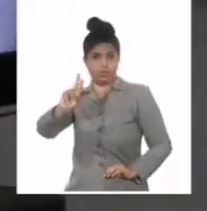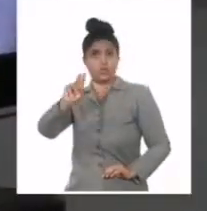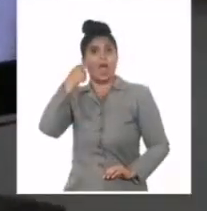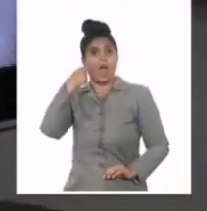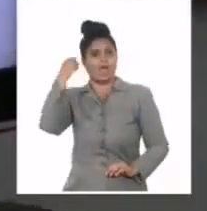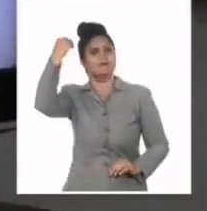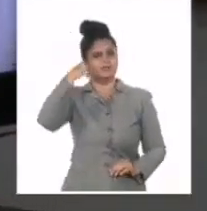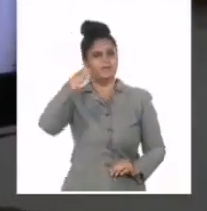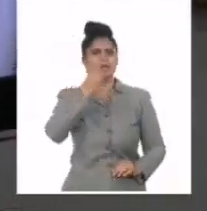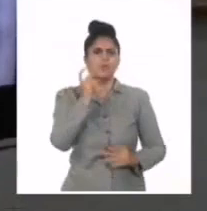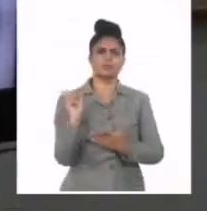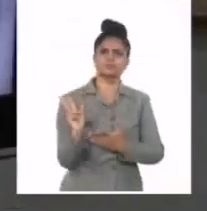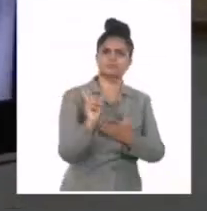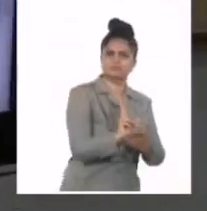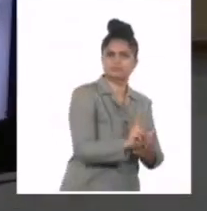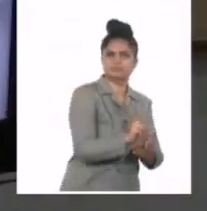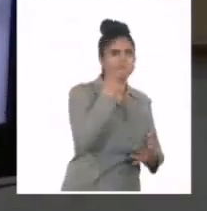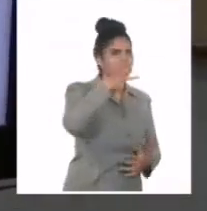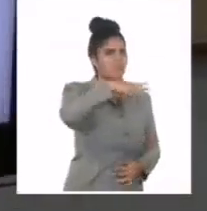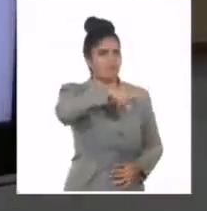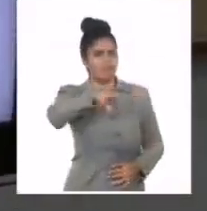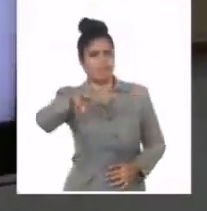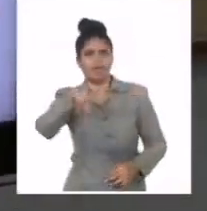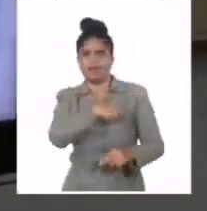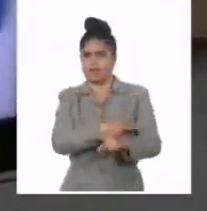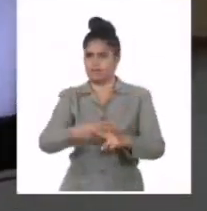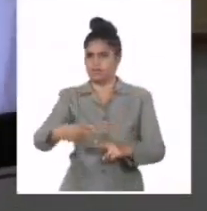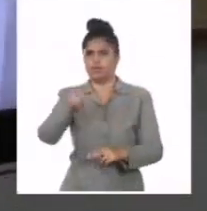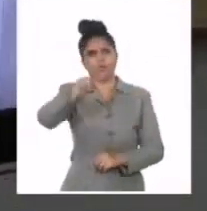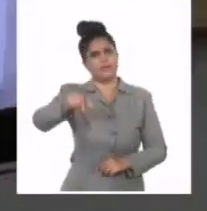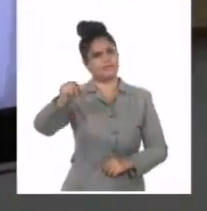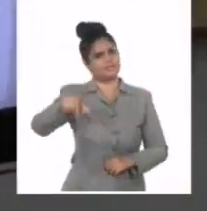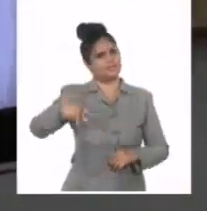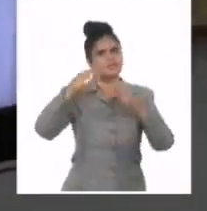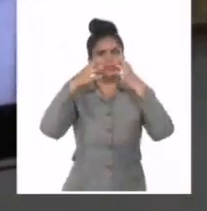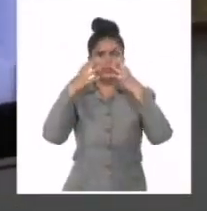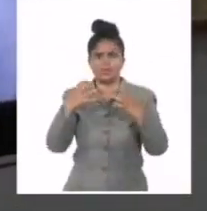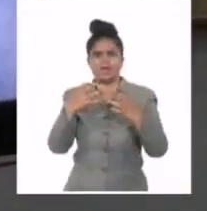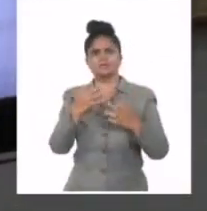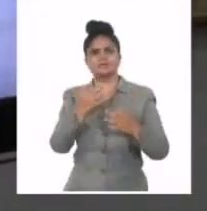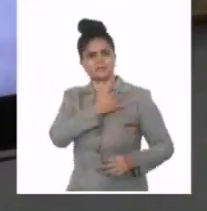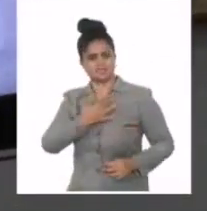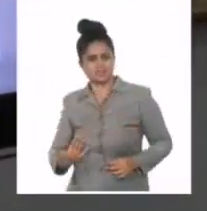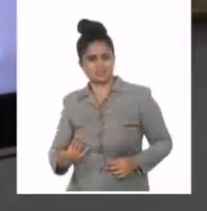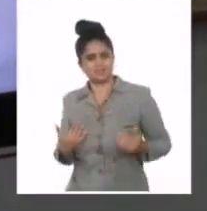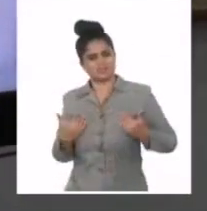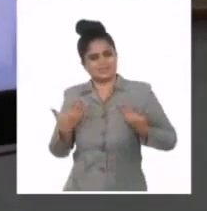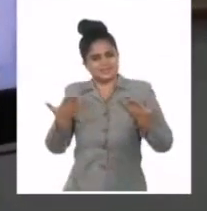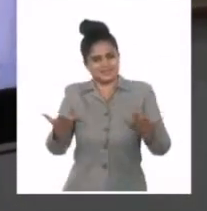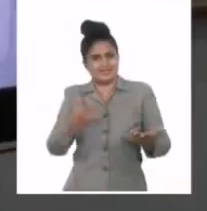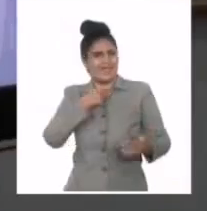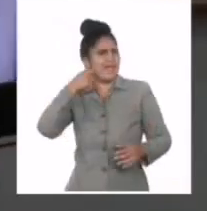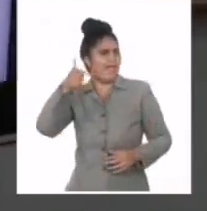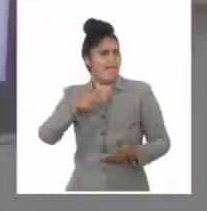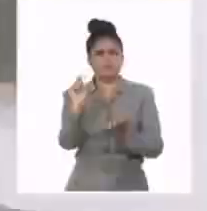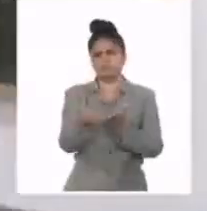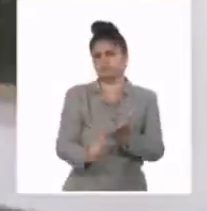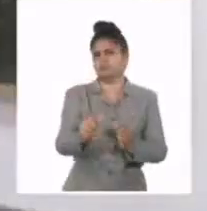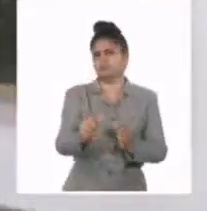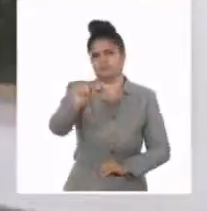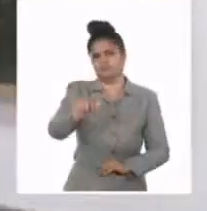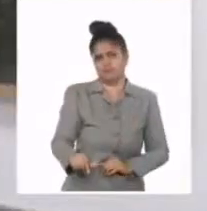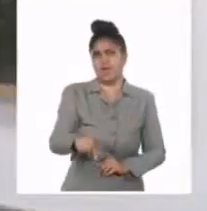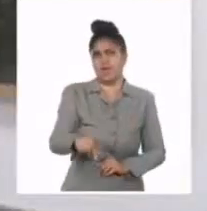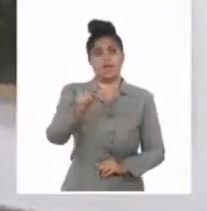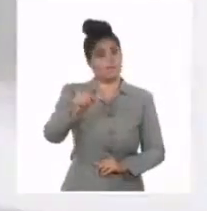profundo valor como intelectuales, seres humanos, sabiduría, solidaridad y ejemplo como escritores de tantas pinceladas de nuestra historia,